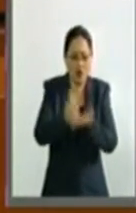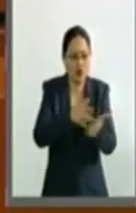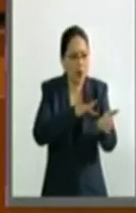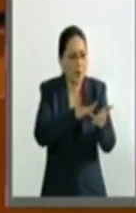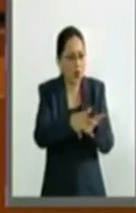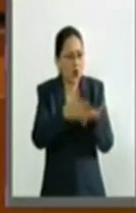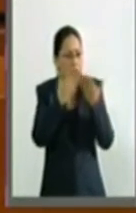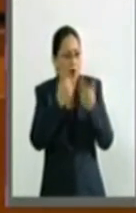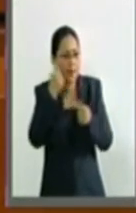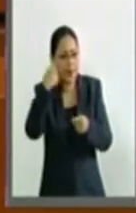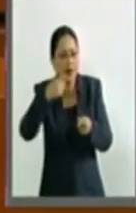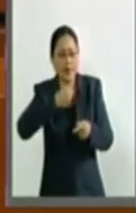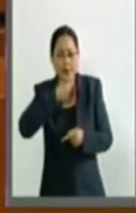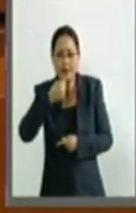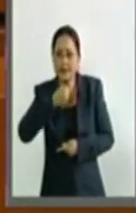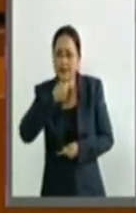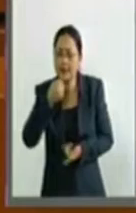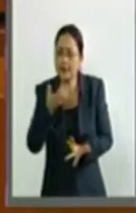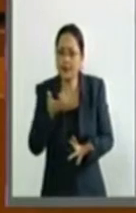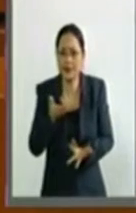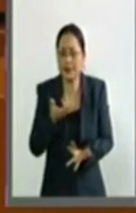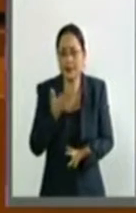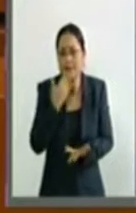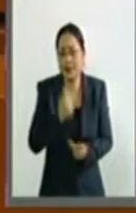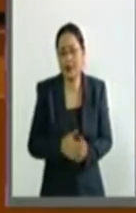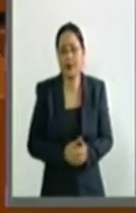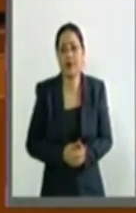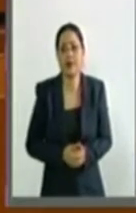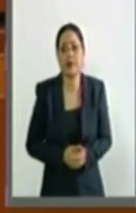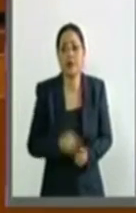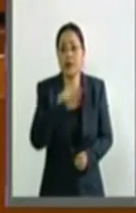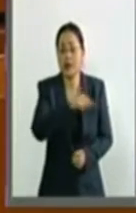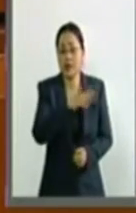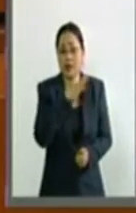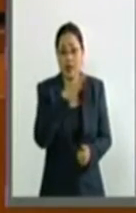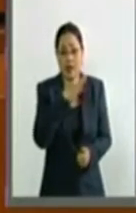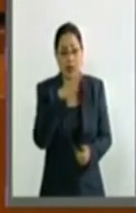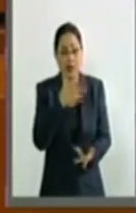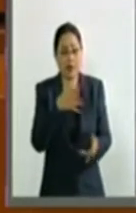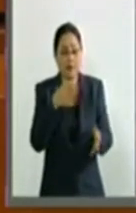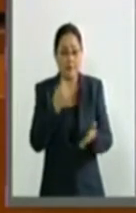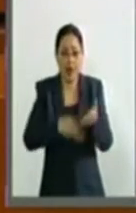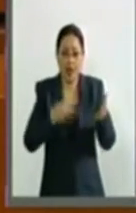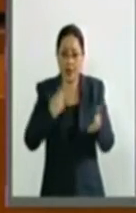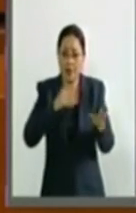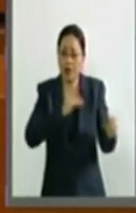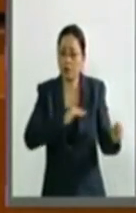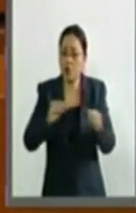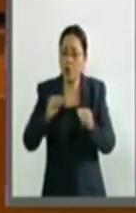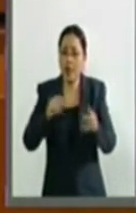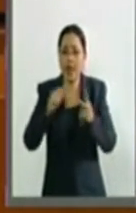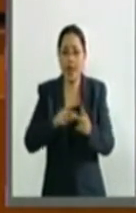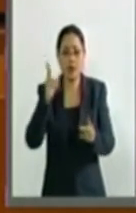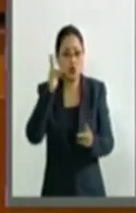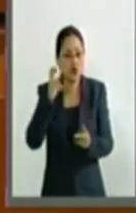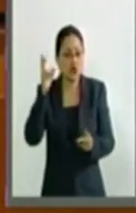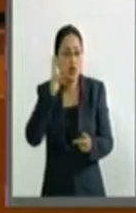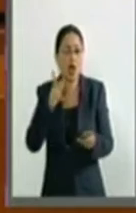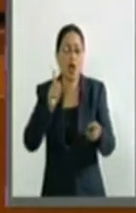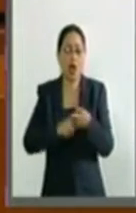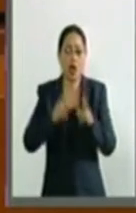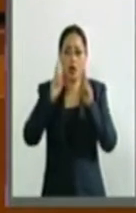a nuestros adultos mayores. Vemos que ellos están careciendo de la forma de movilidad, de escuchar, de poder